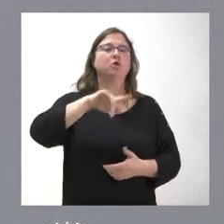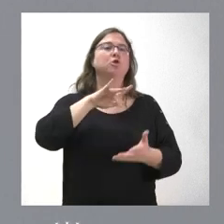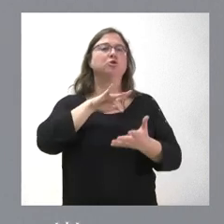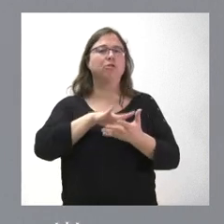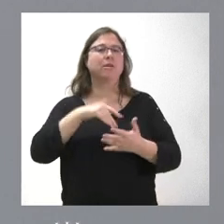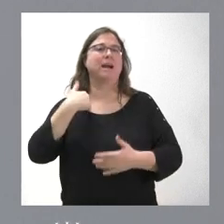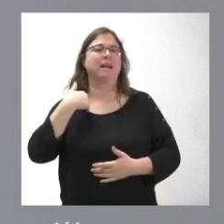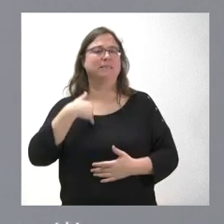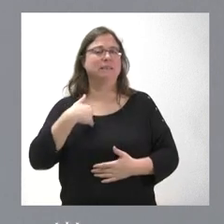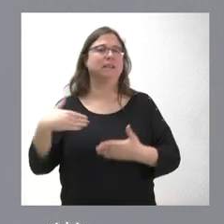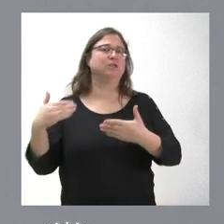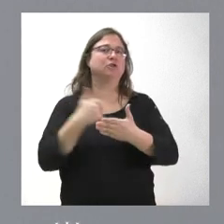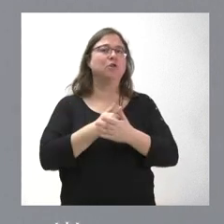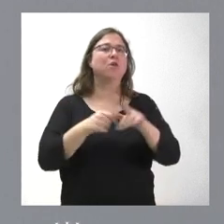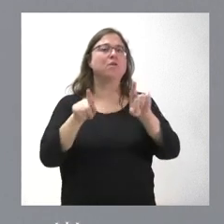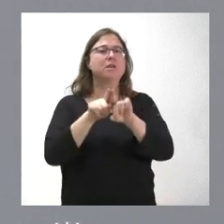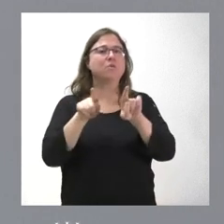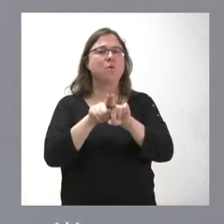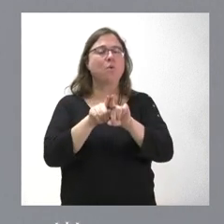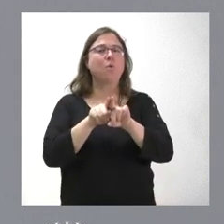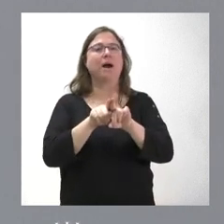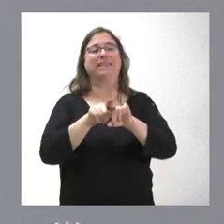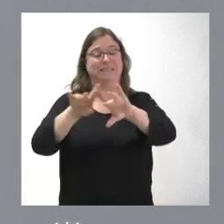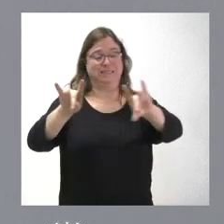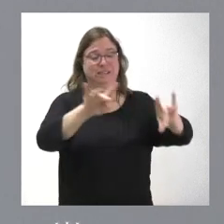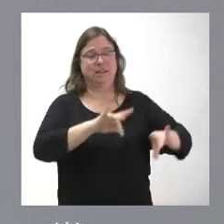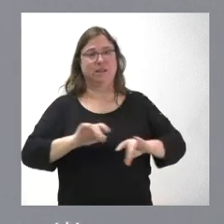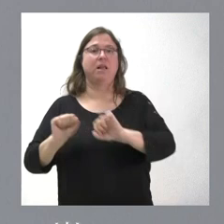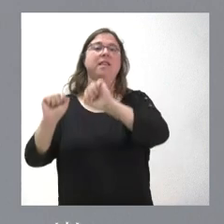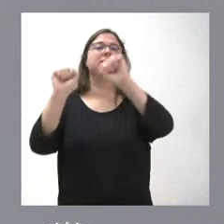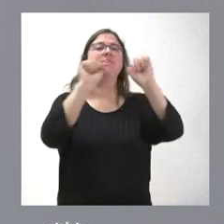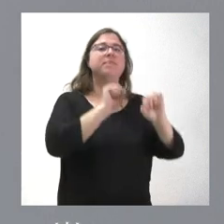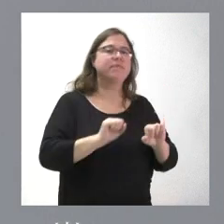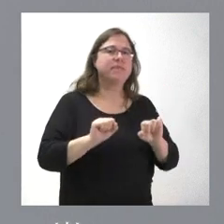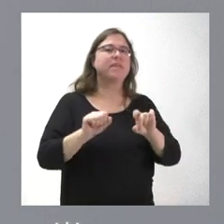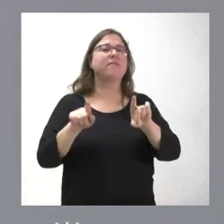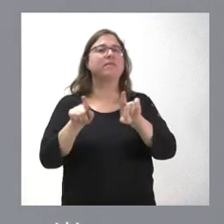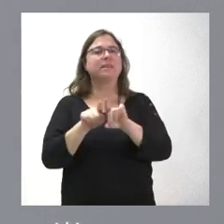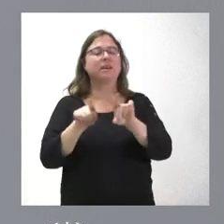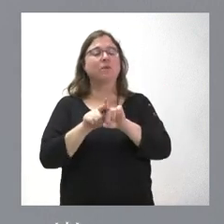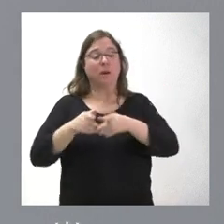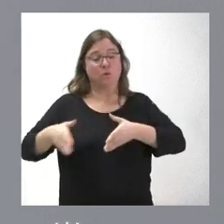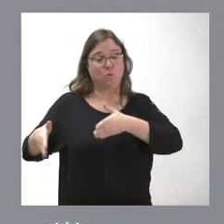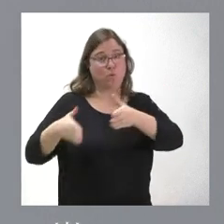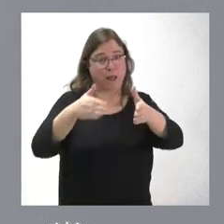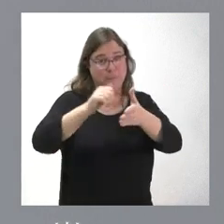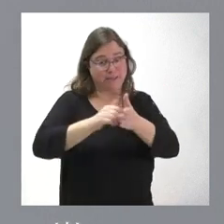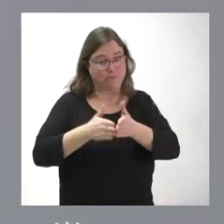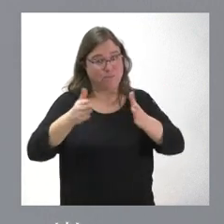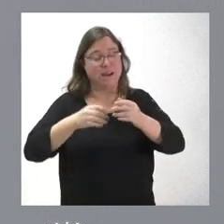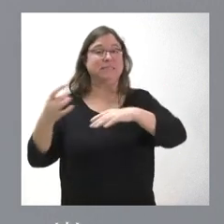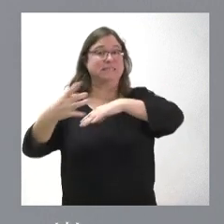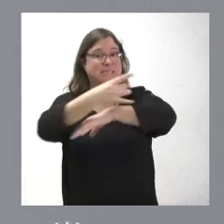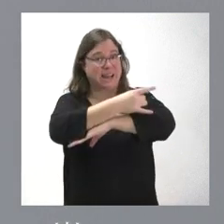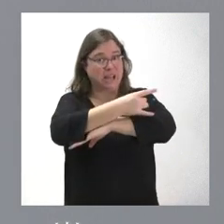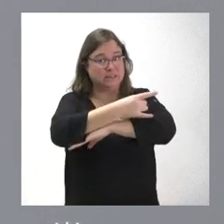los medios y también lo han defendido las instituciones en el territorio la reapertura de la ruta de la plata para el ferrocarril